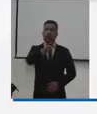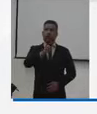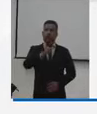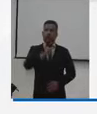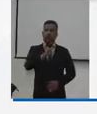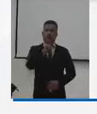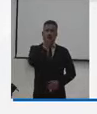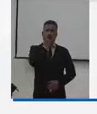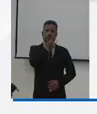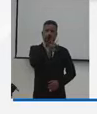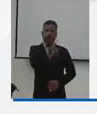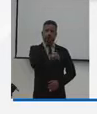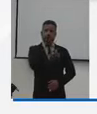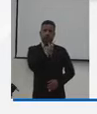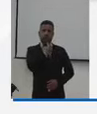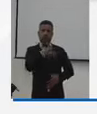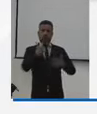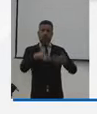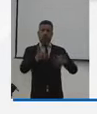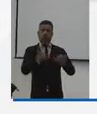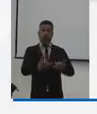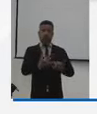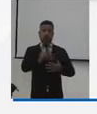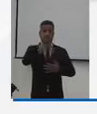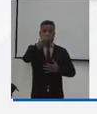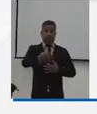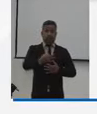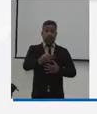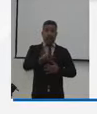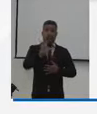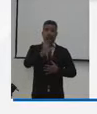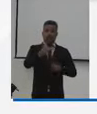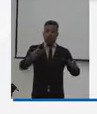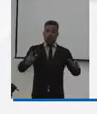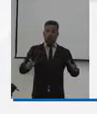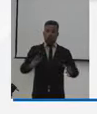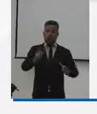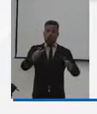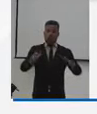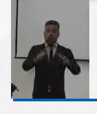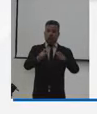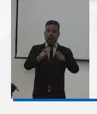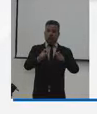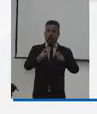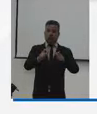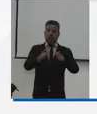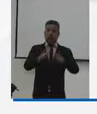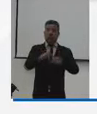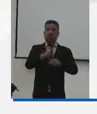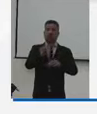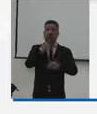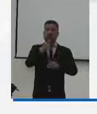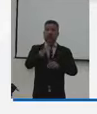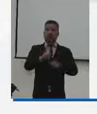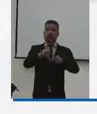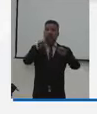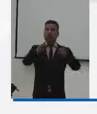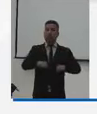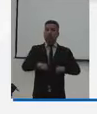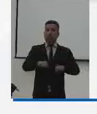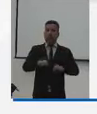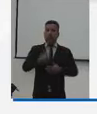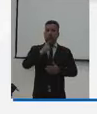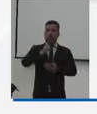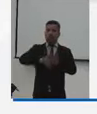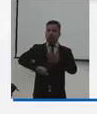tarde de hoy en verdad el Congreso de la República aprobó una ley que se llama la tasa